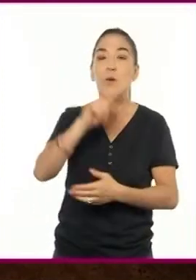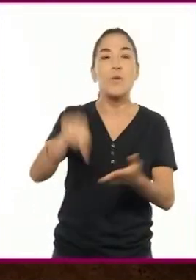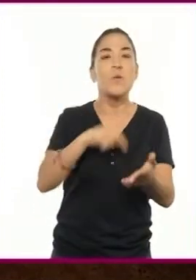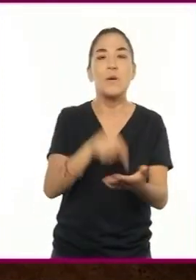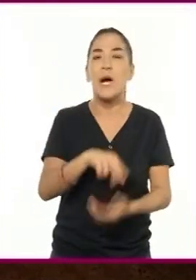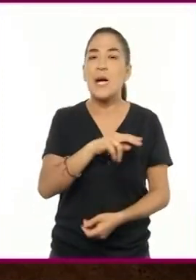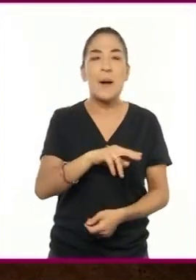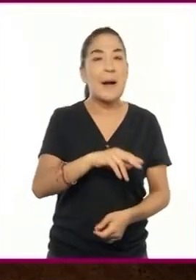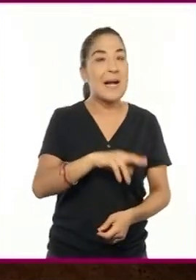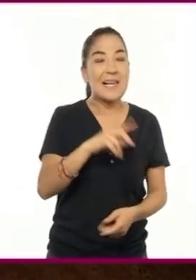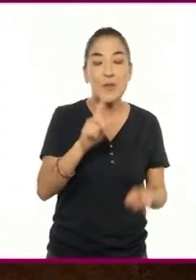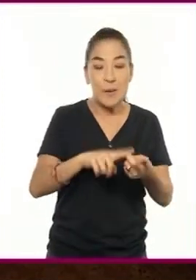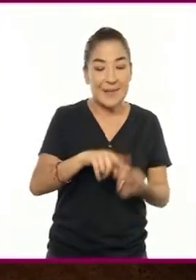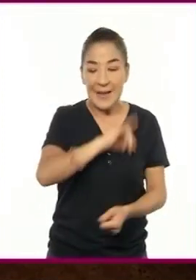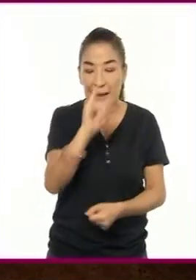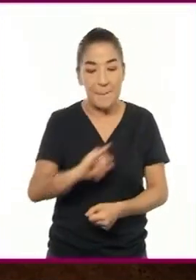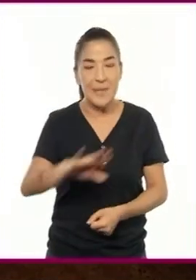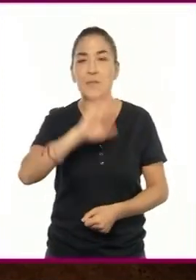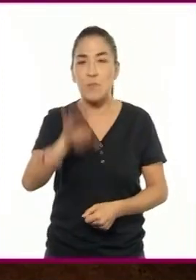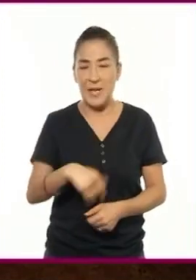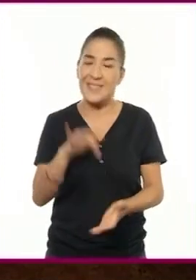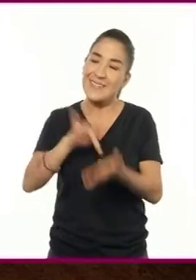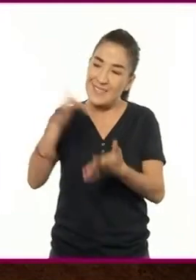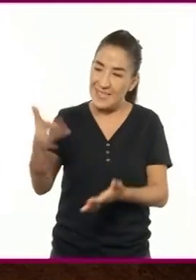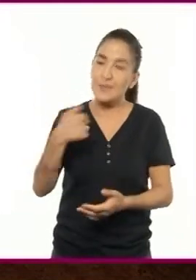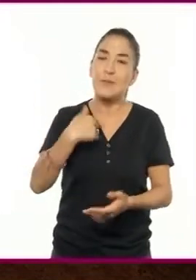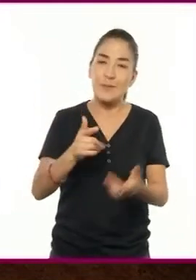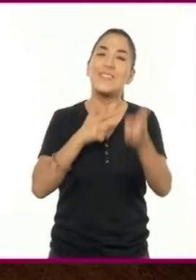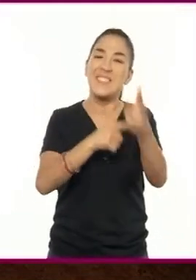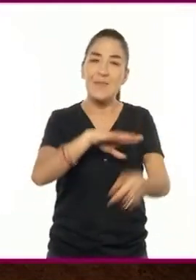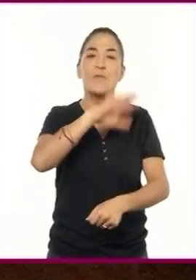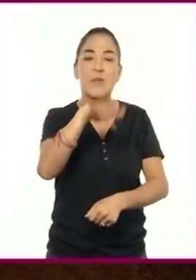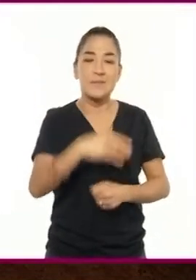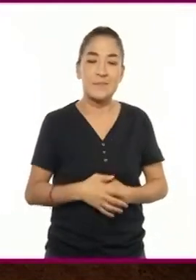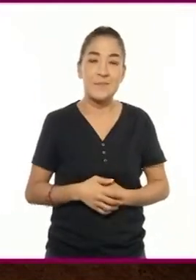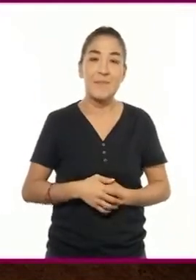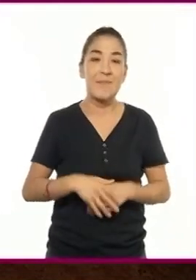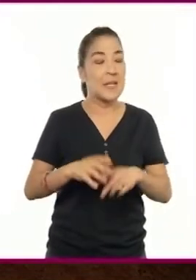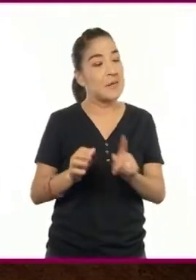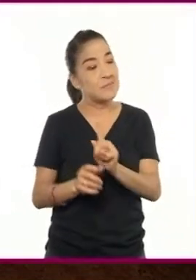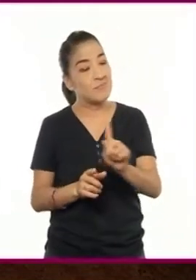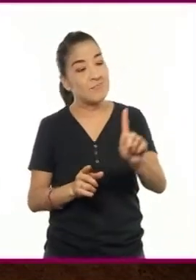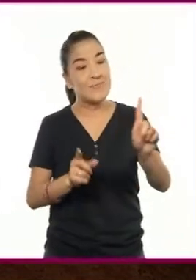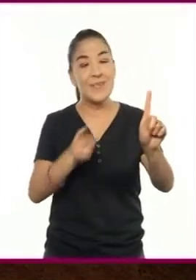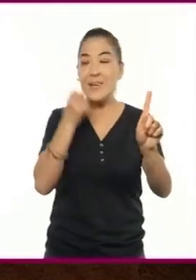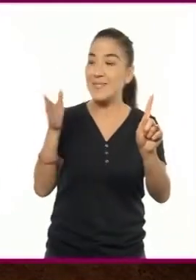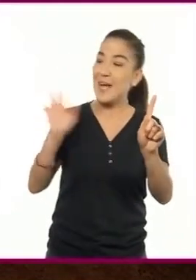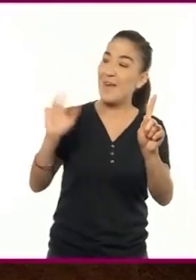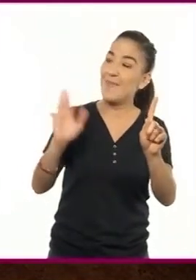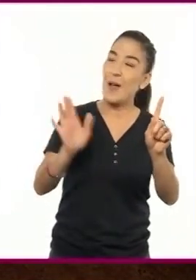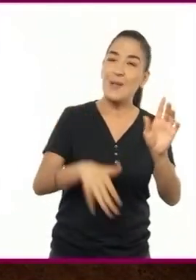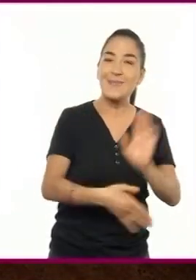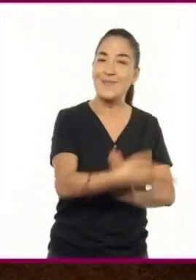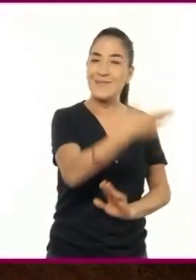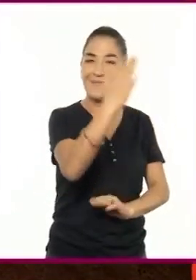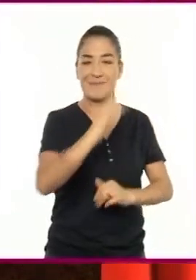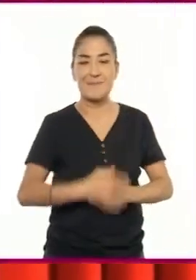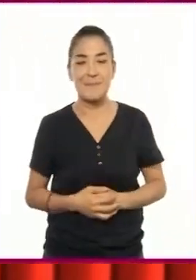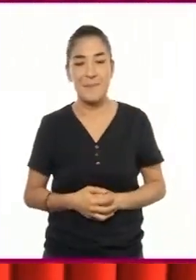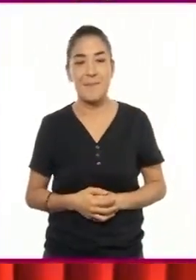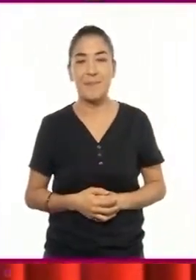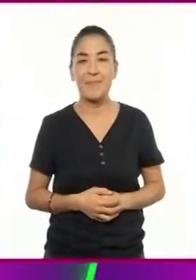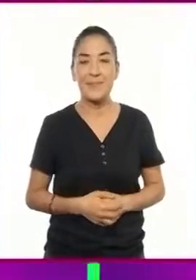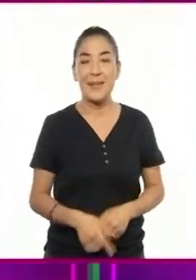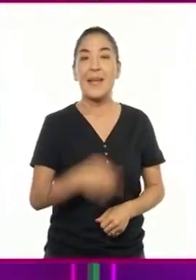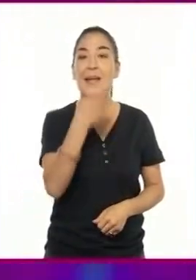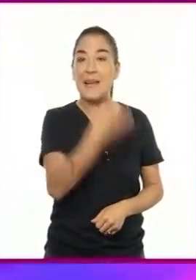Gracias, seguiré mi búsqueda. Se aleja agitando la mano mientras se aleja. Ese